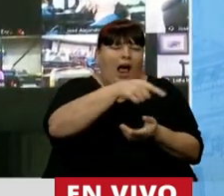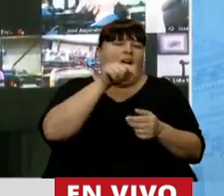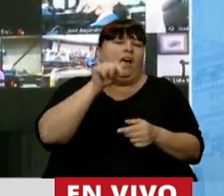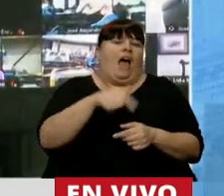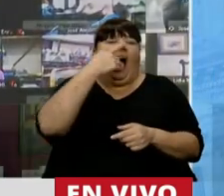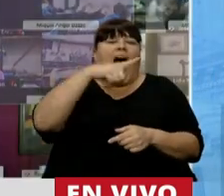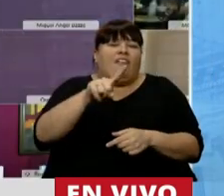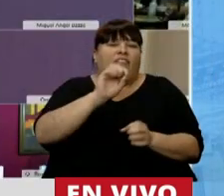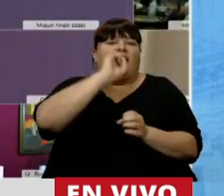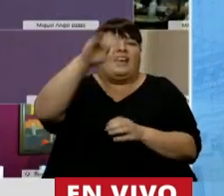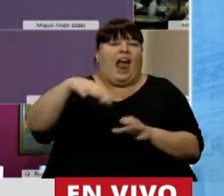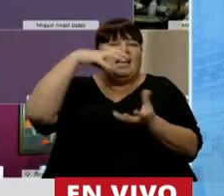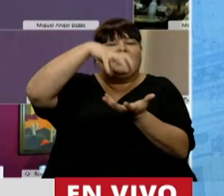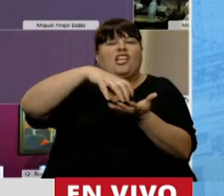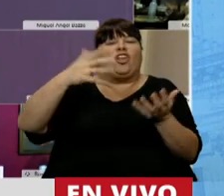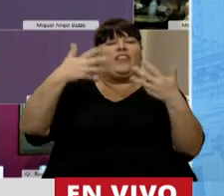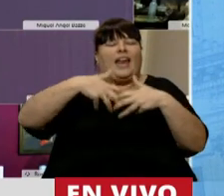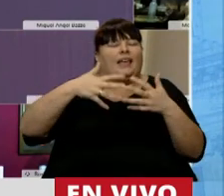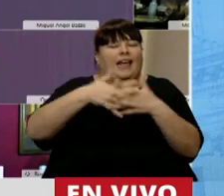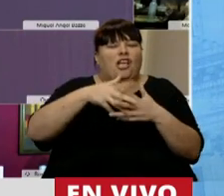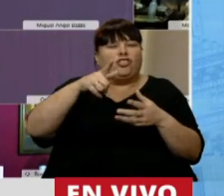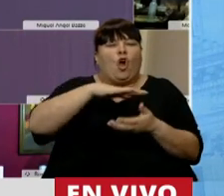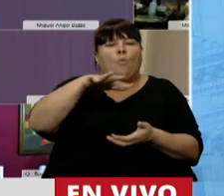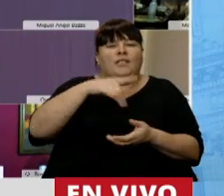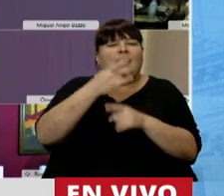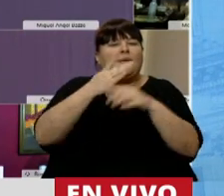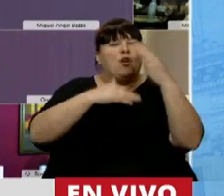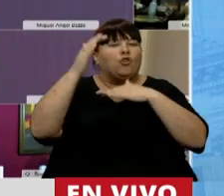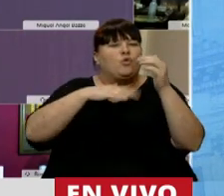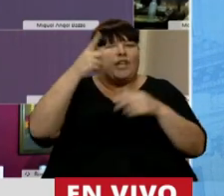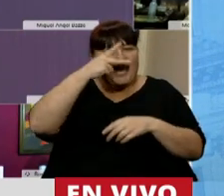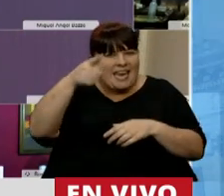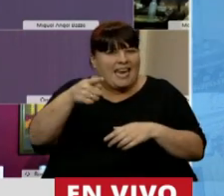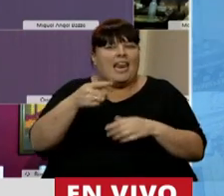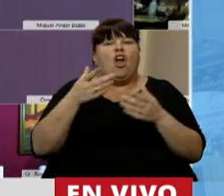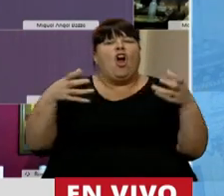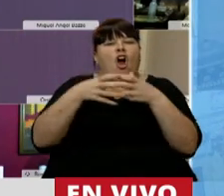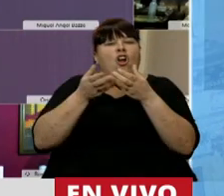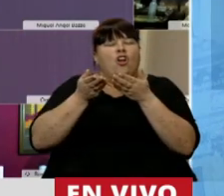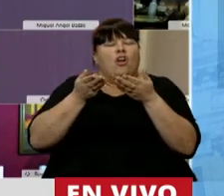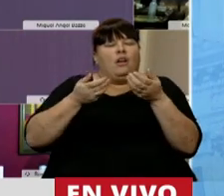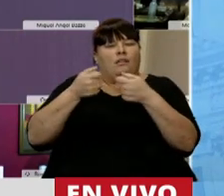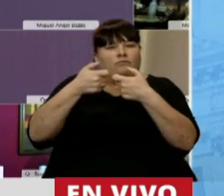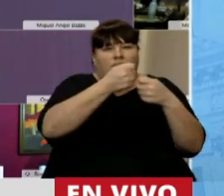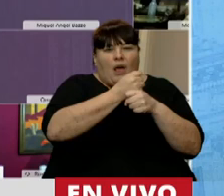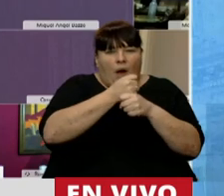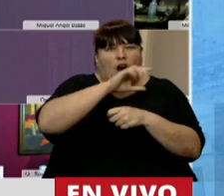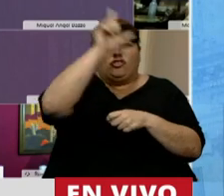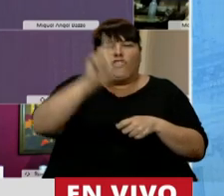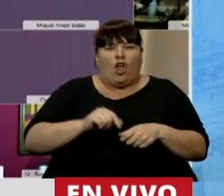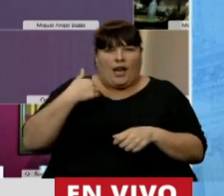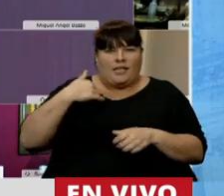y que terminaron en un centro de integración comunitaria de esos tancos que construye Néstor Kirchner con las cooperativas en todo el país.